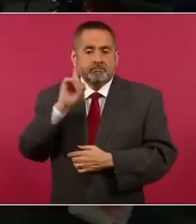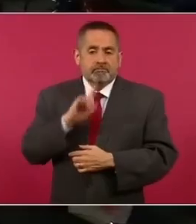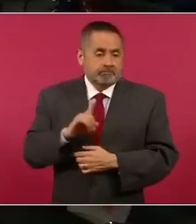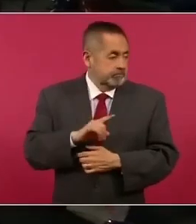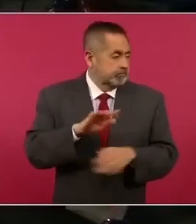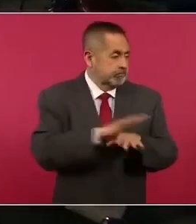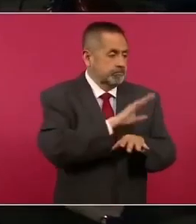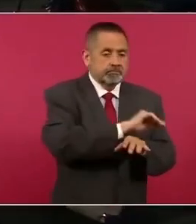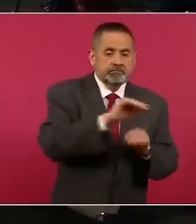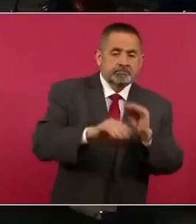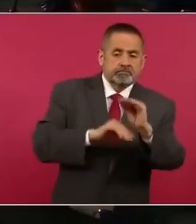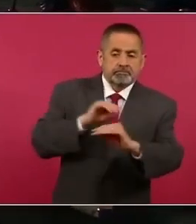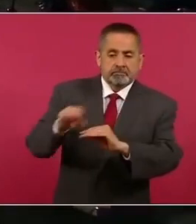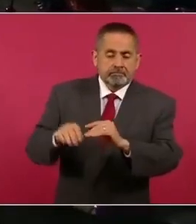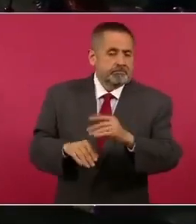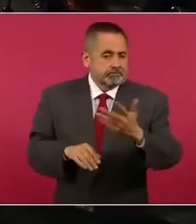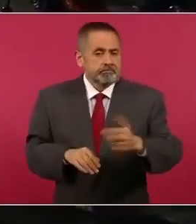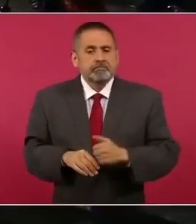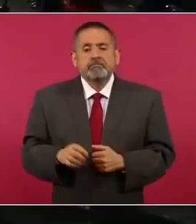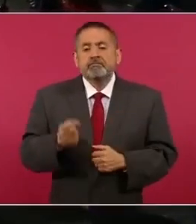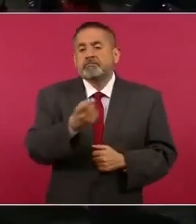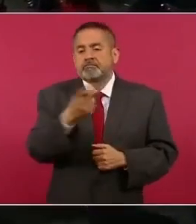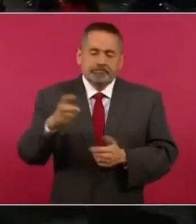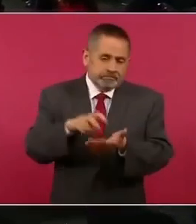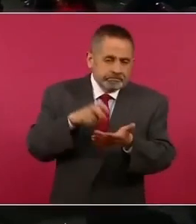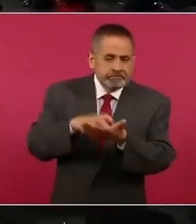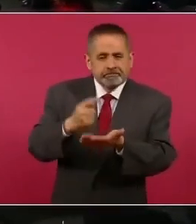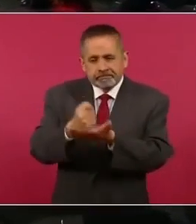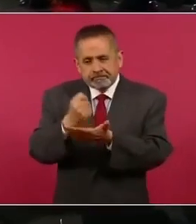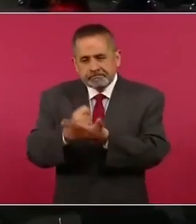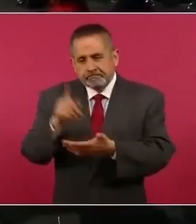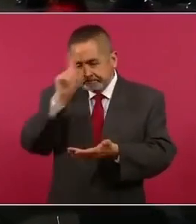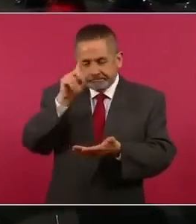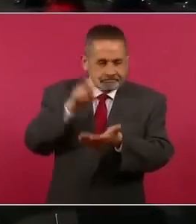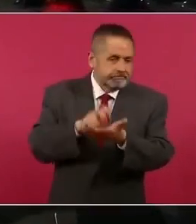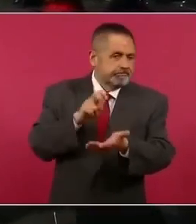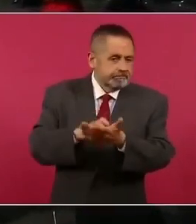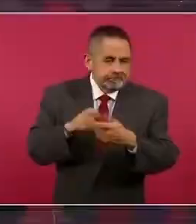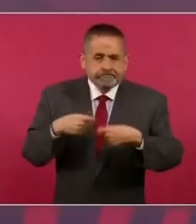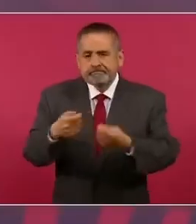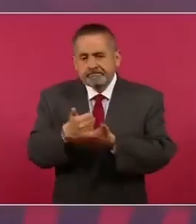y rehabilitamos por cuestiones también humanitarias